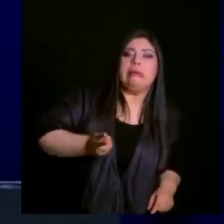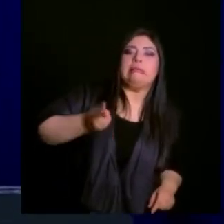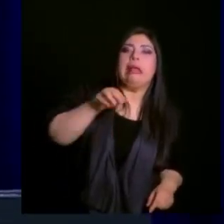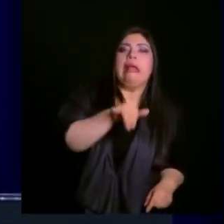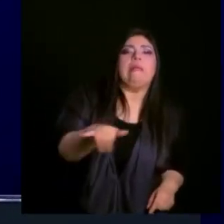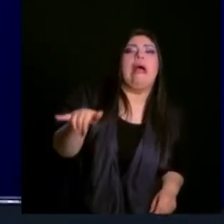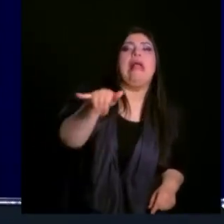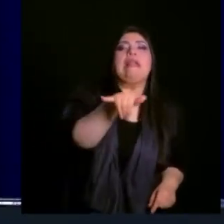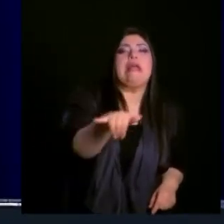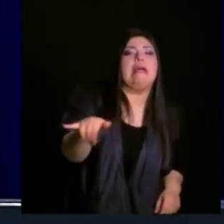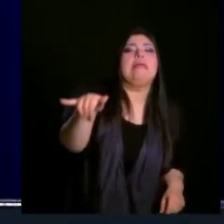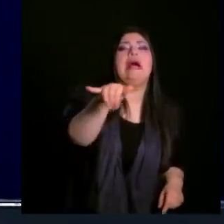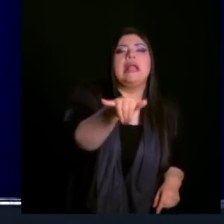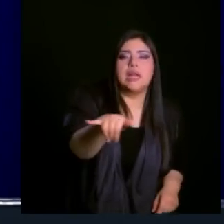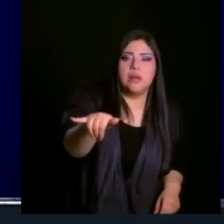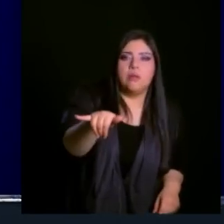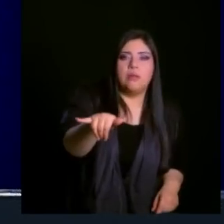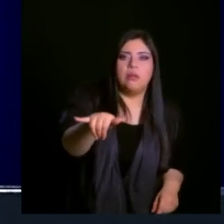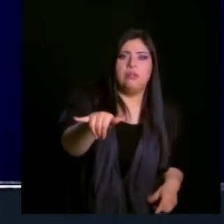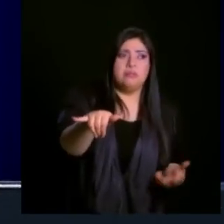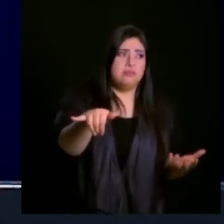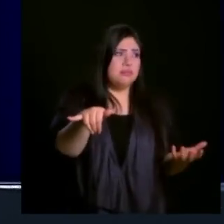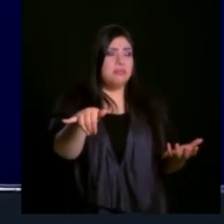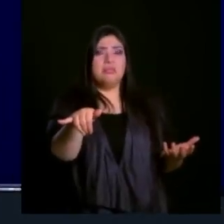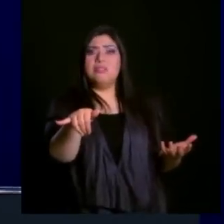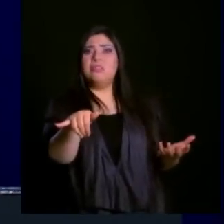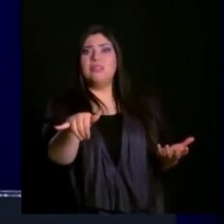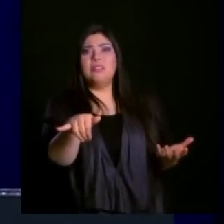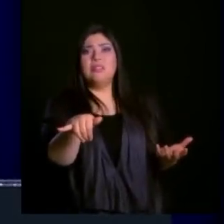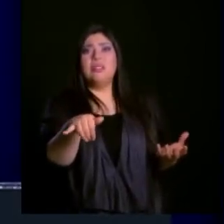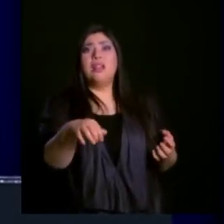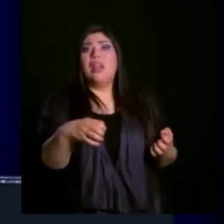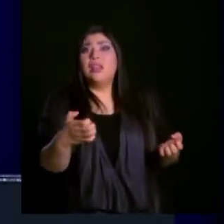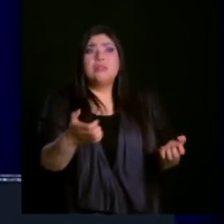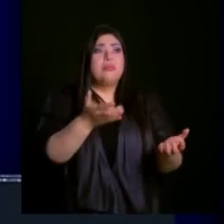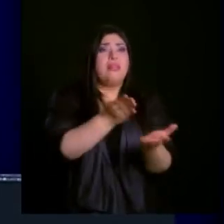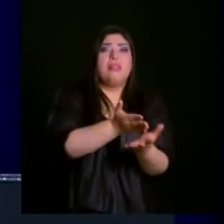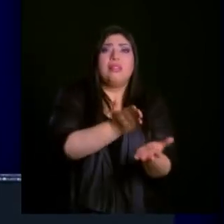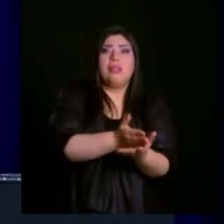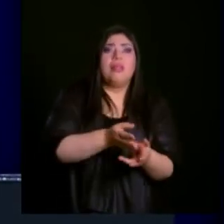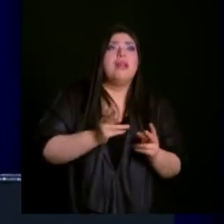esperando un resultado diferente, vamos a ser necios.